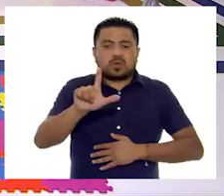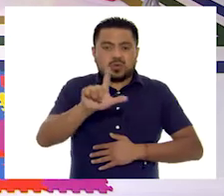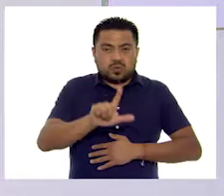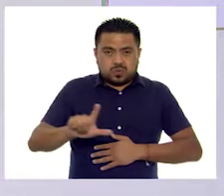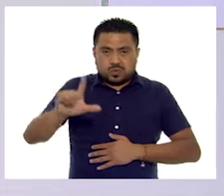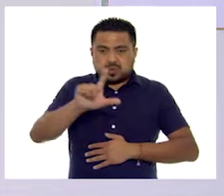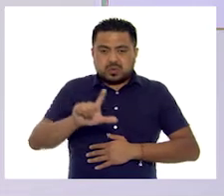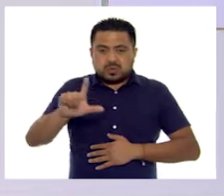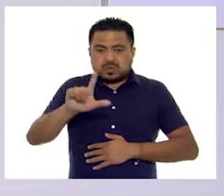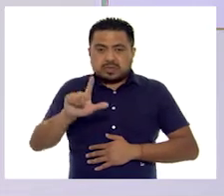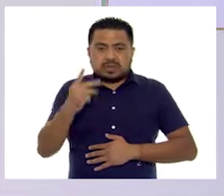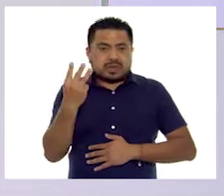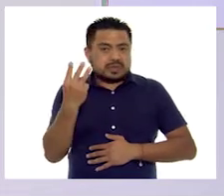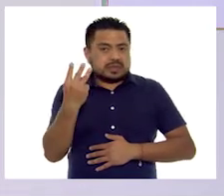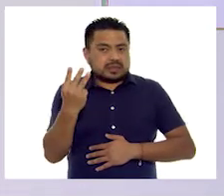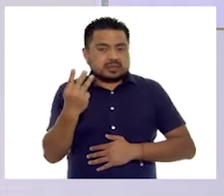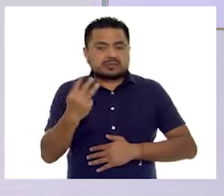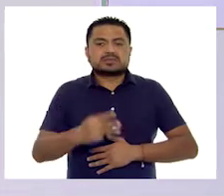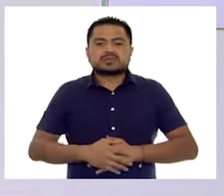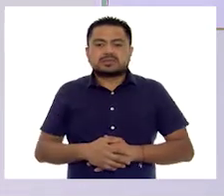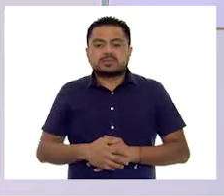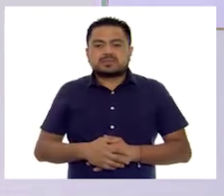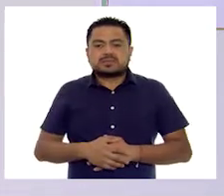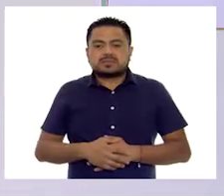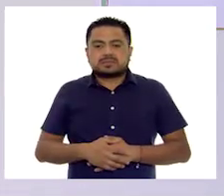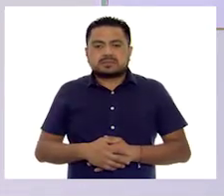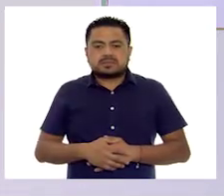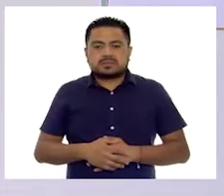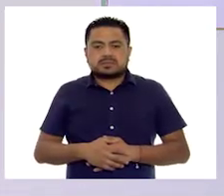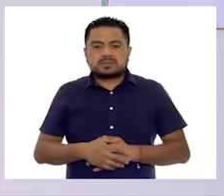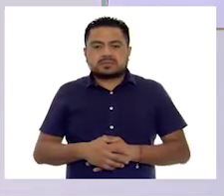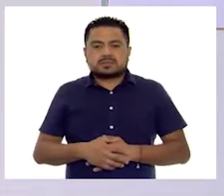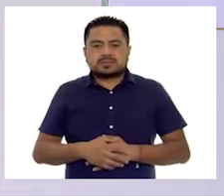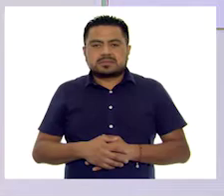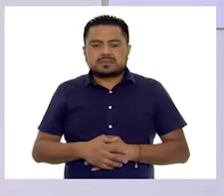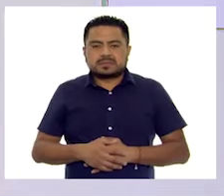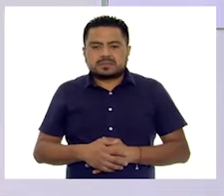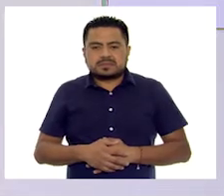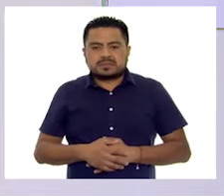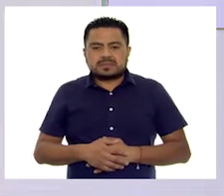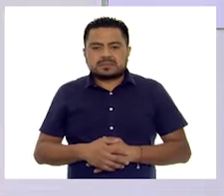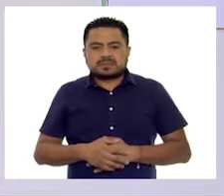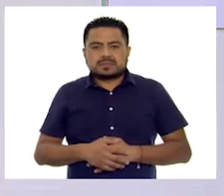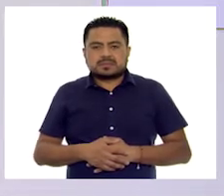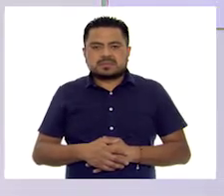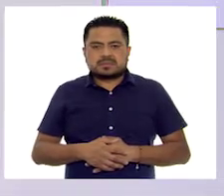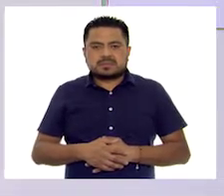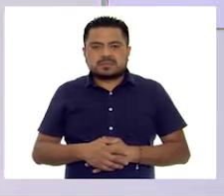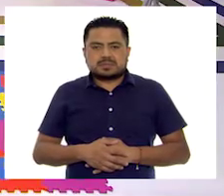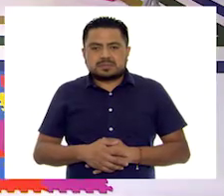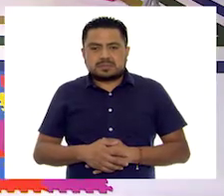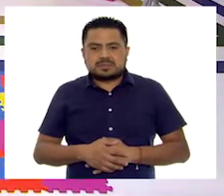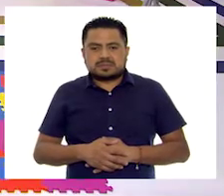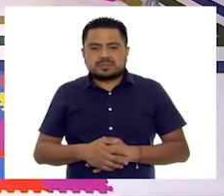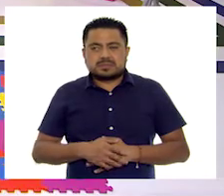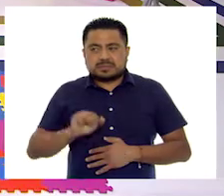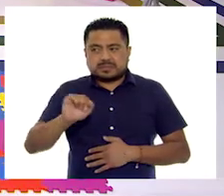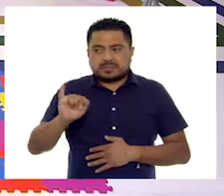son tres. Una, dos, tres. ¡Exacto!